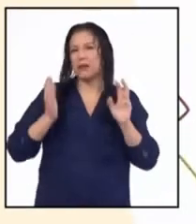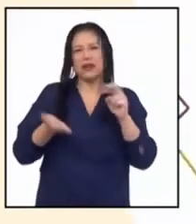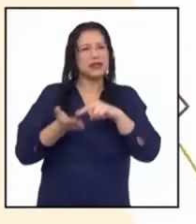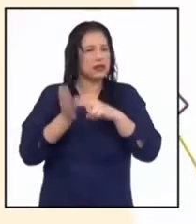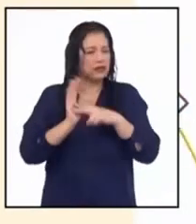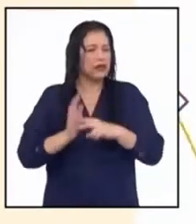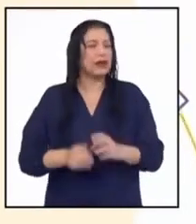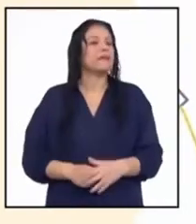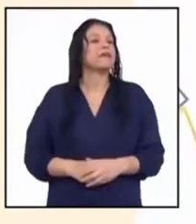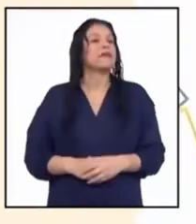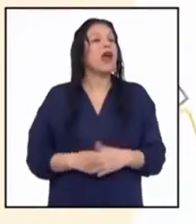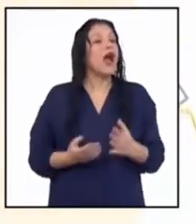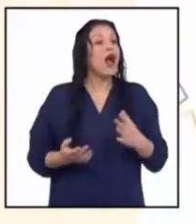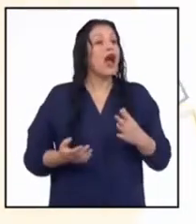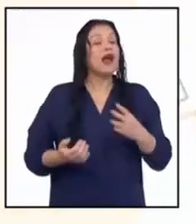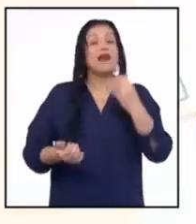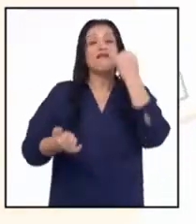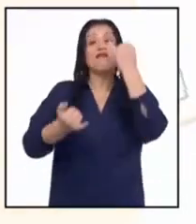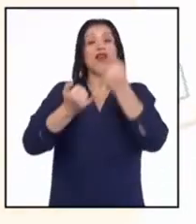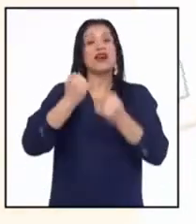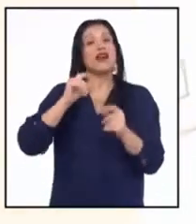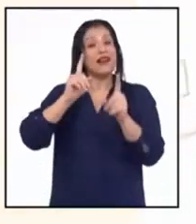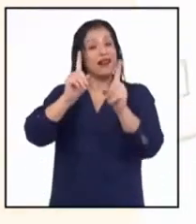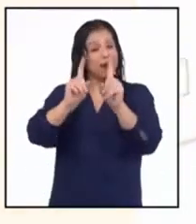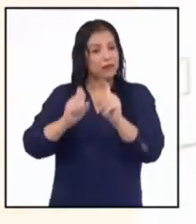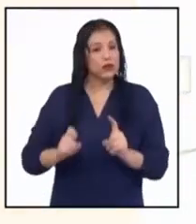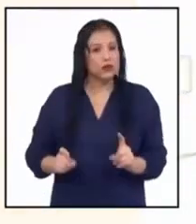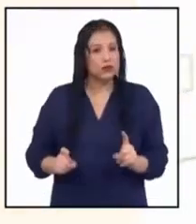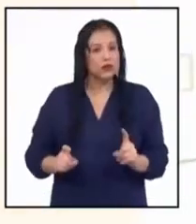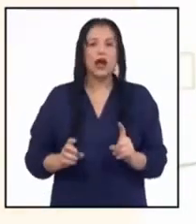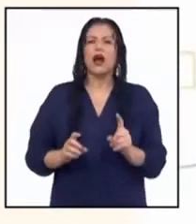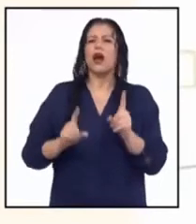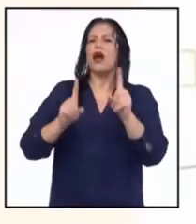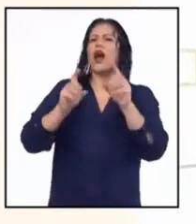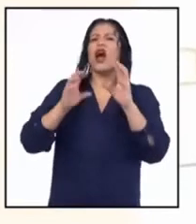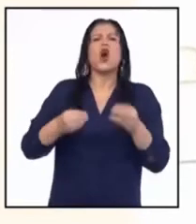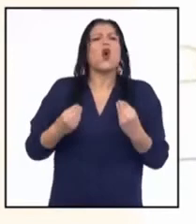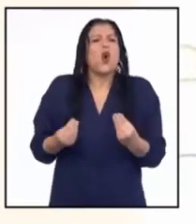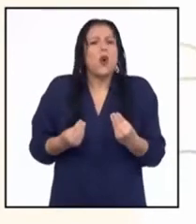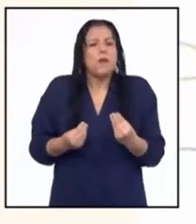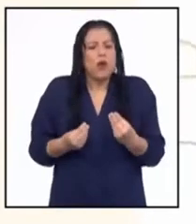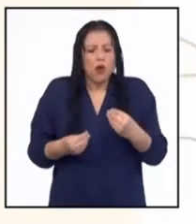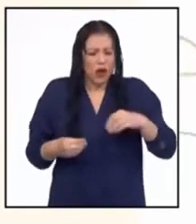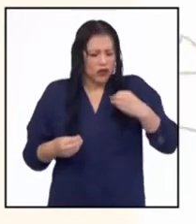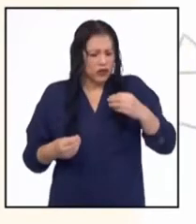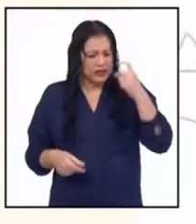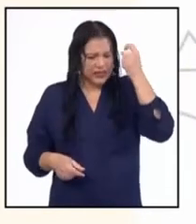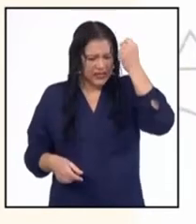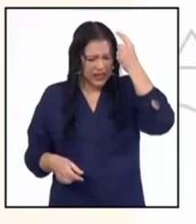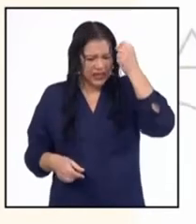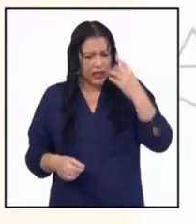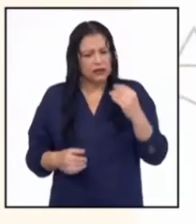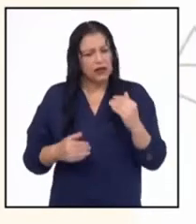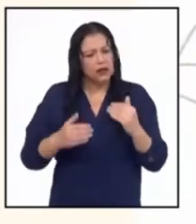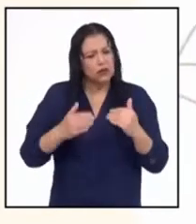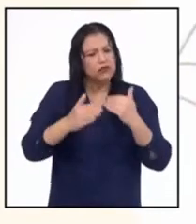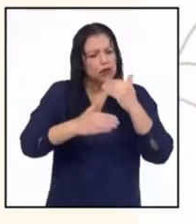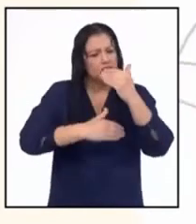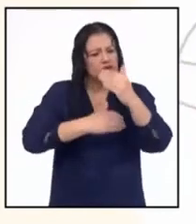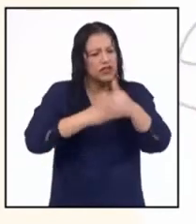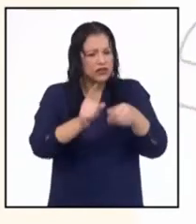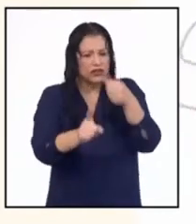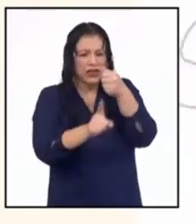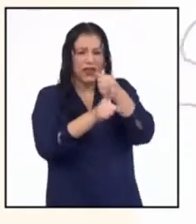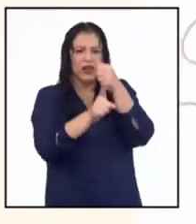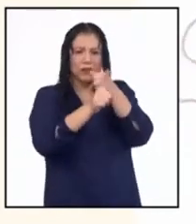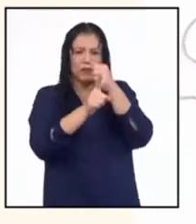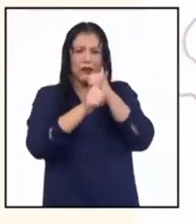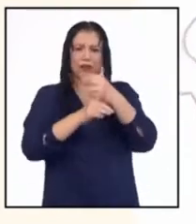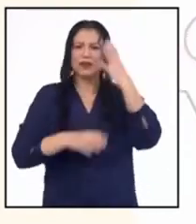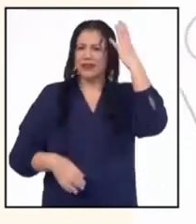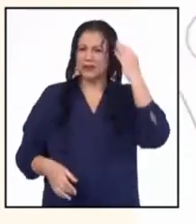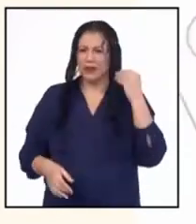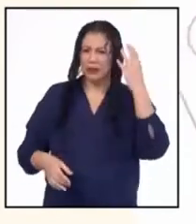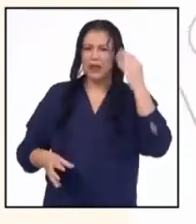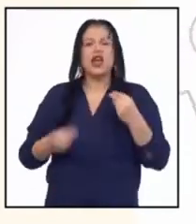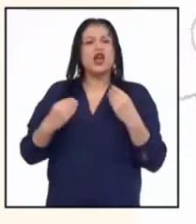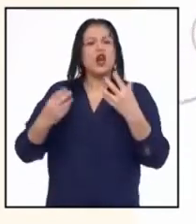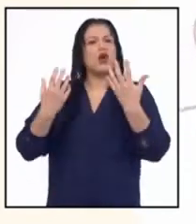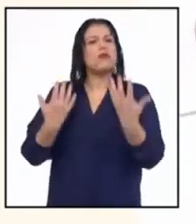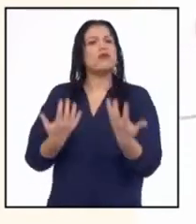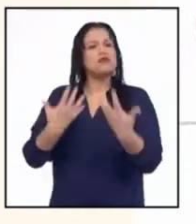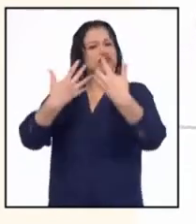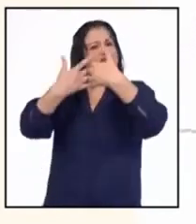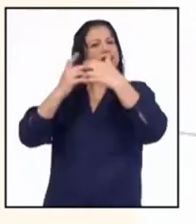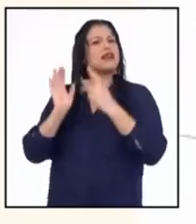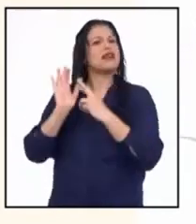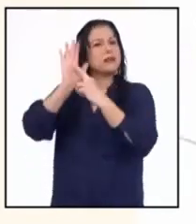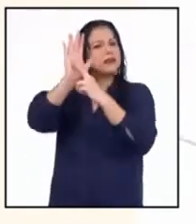llegamos a la pregunta final. ¿Cómo entienden los procesos que atraviesan como adolescentes y cómo se relacionan con las representaciones